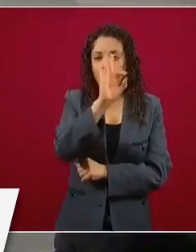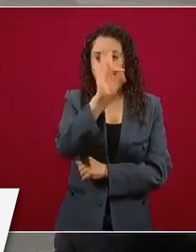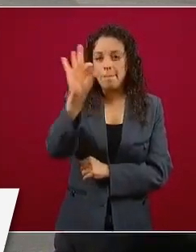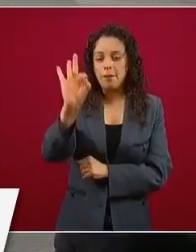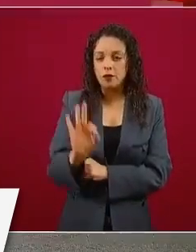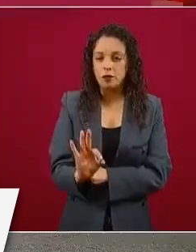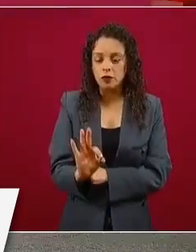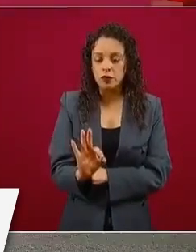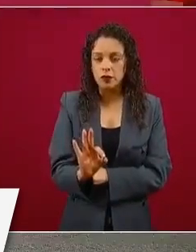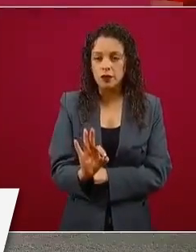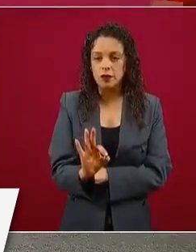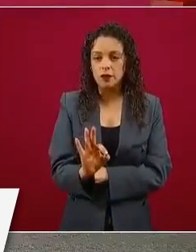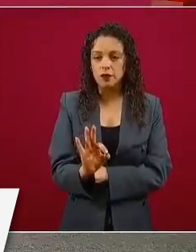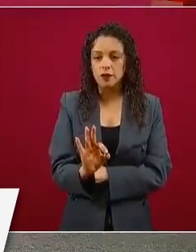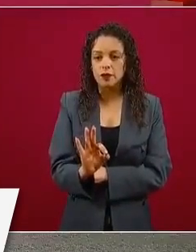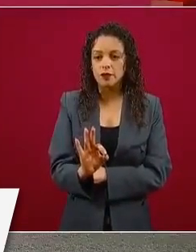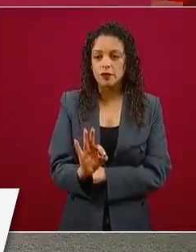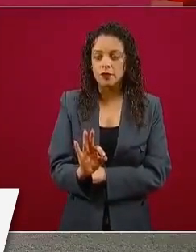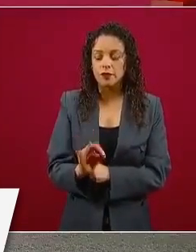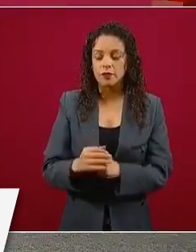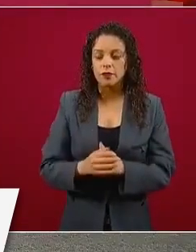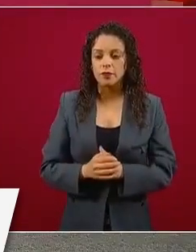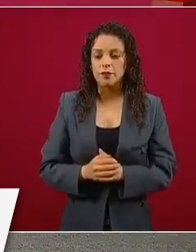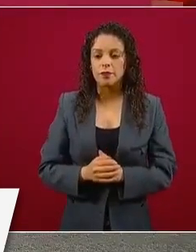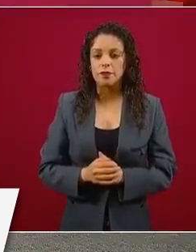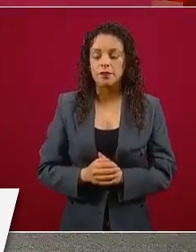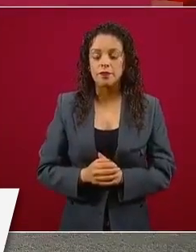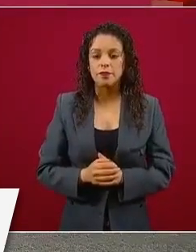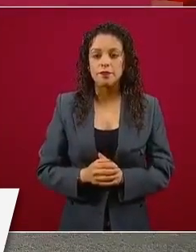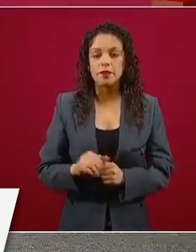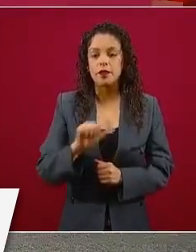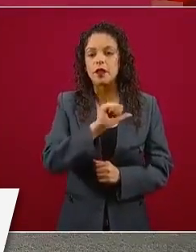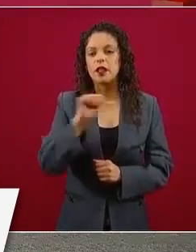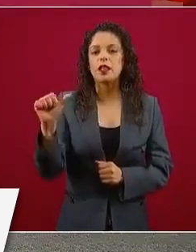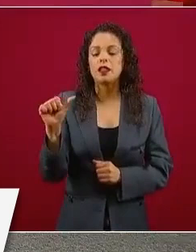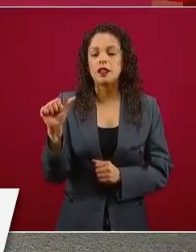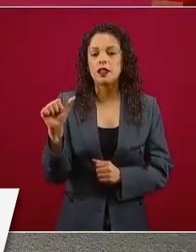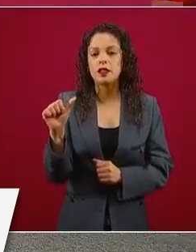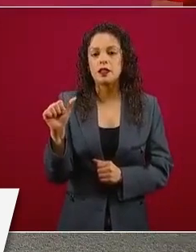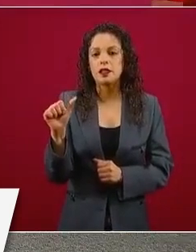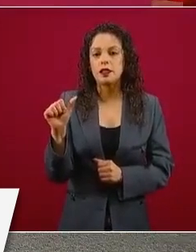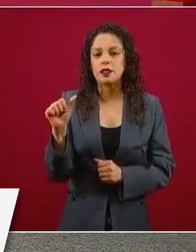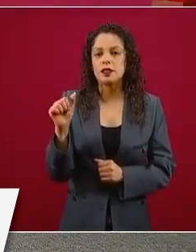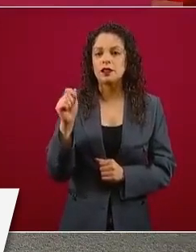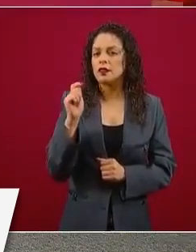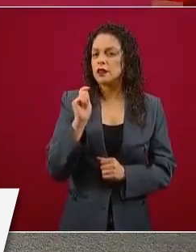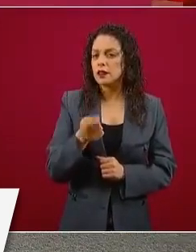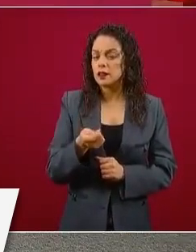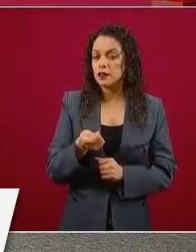por producto del